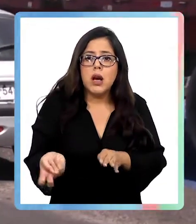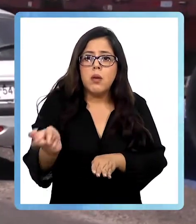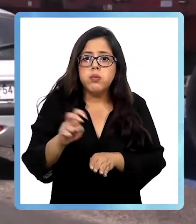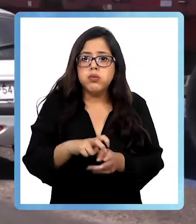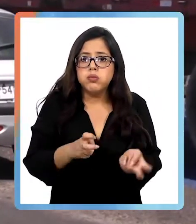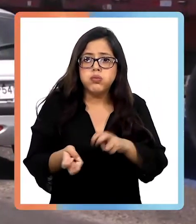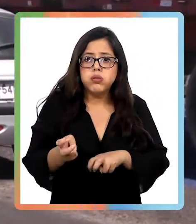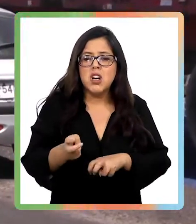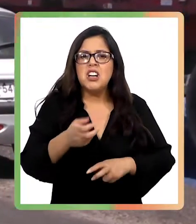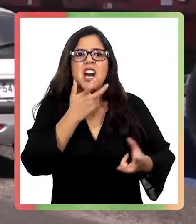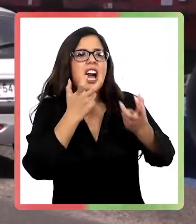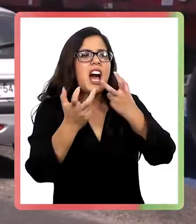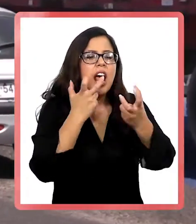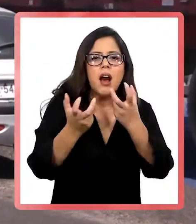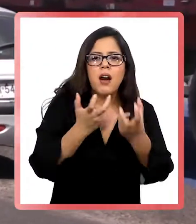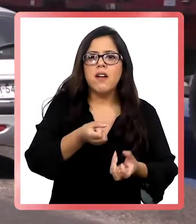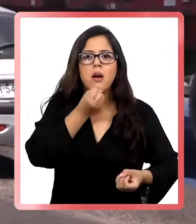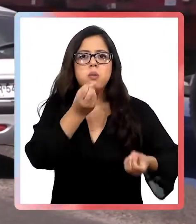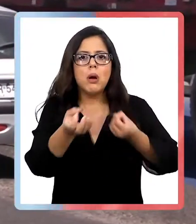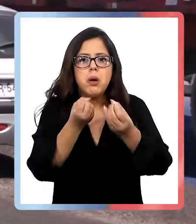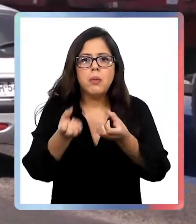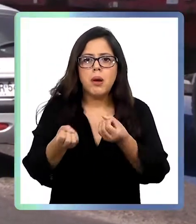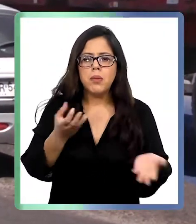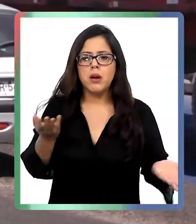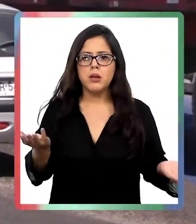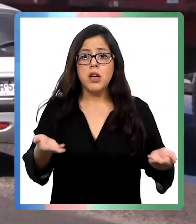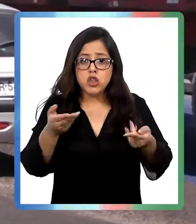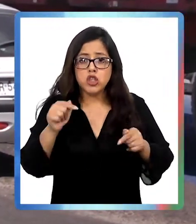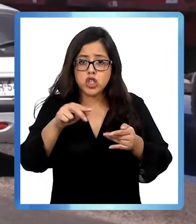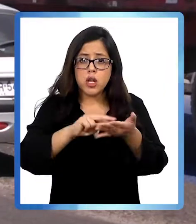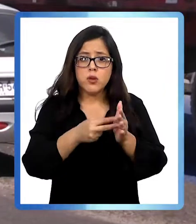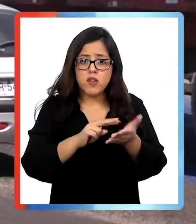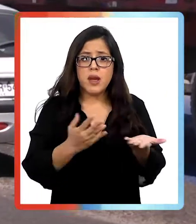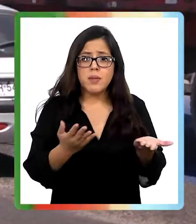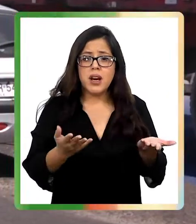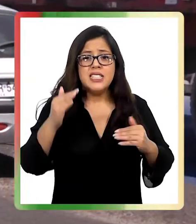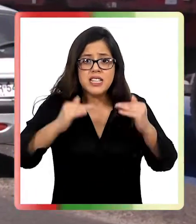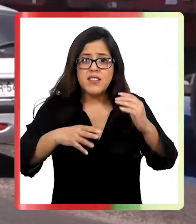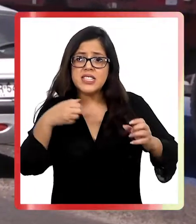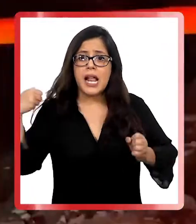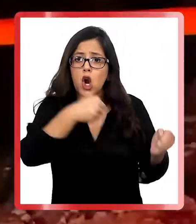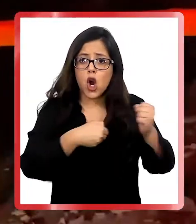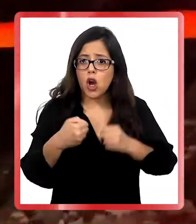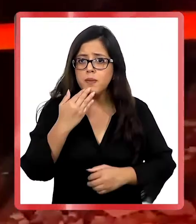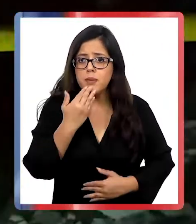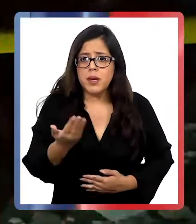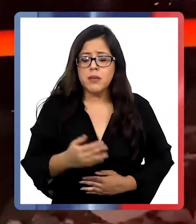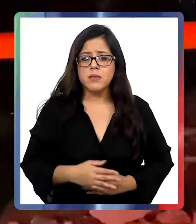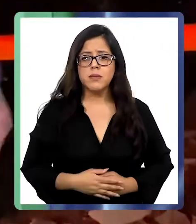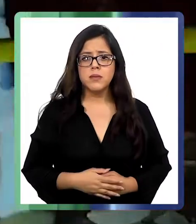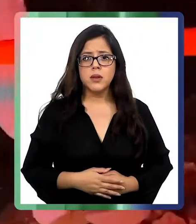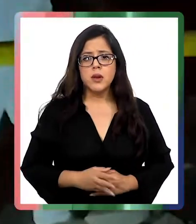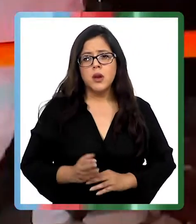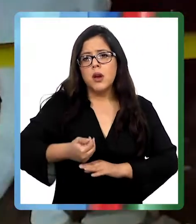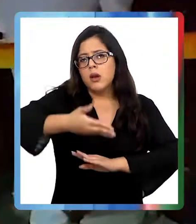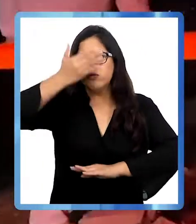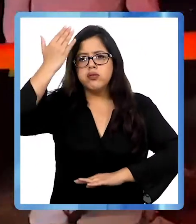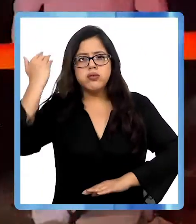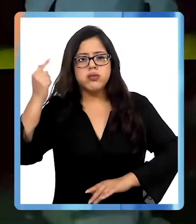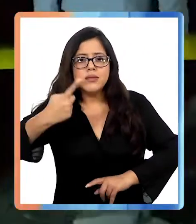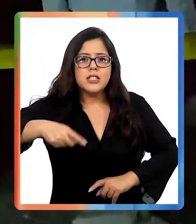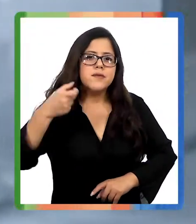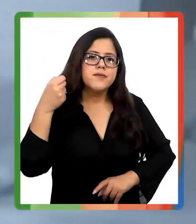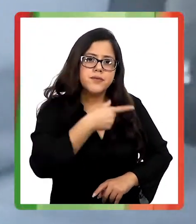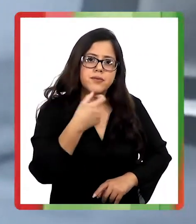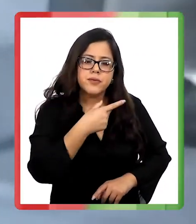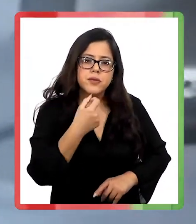llevan, tal por cual. Y son insultos. Entonces ese es el problema. Y llegan a los golpes, lamentablemente. Hace ya largo tiempo